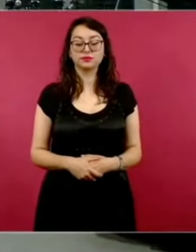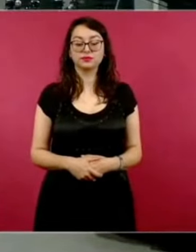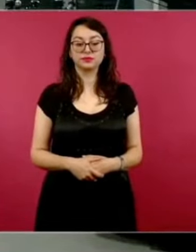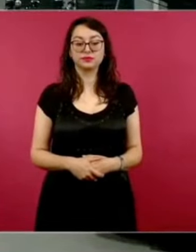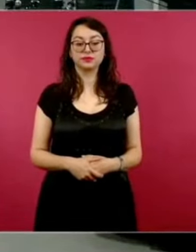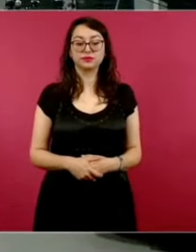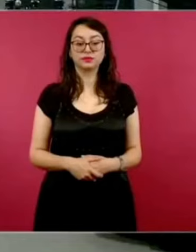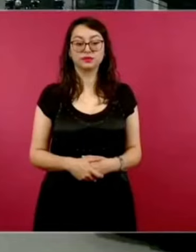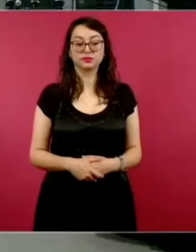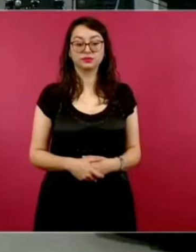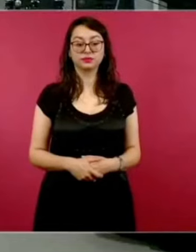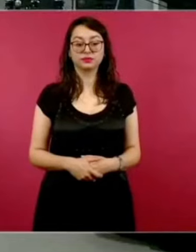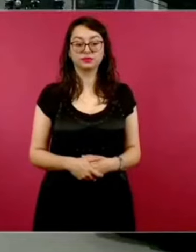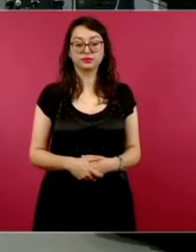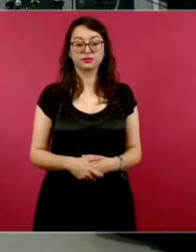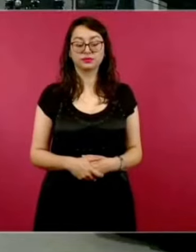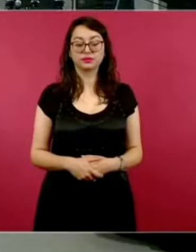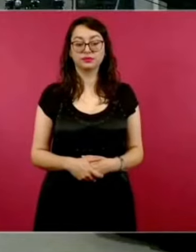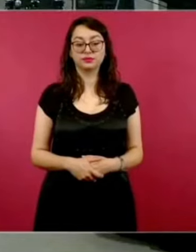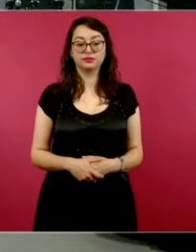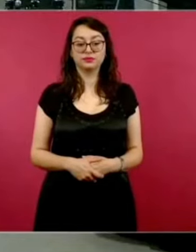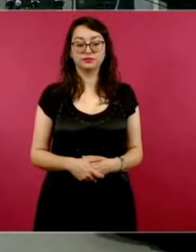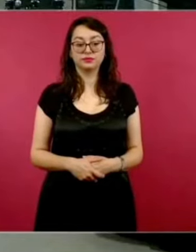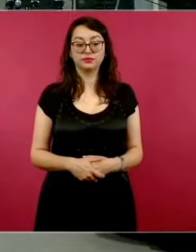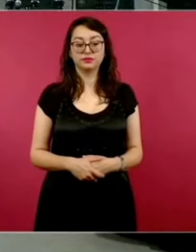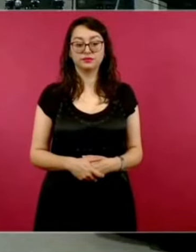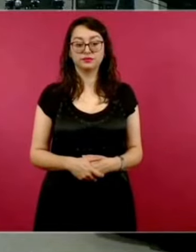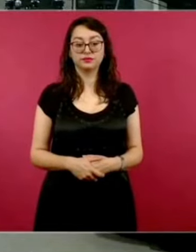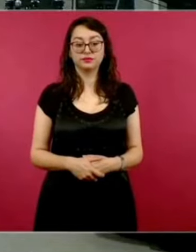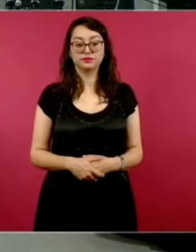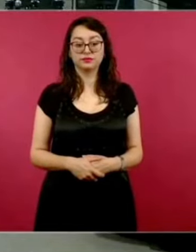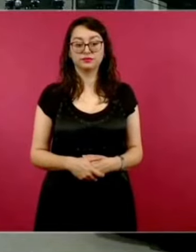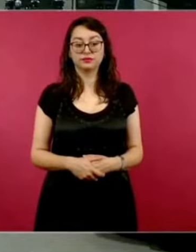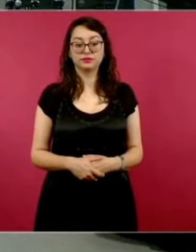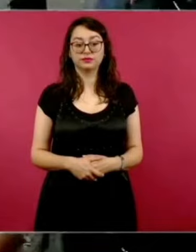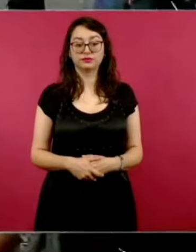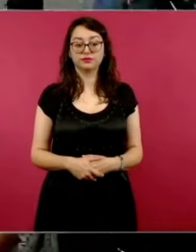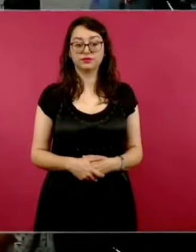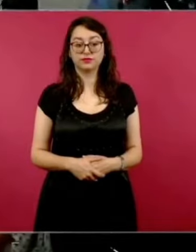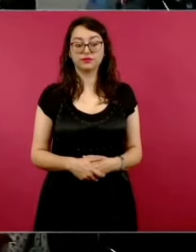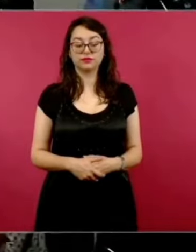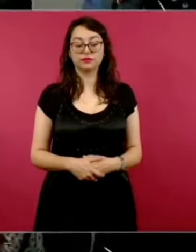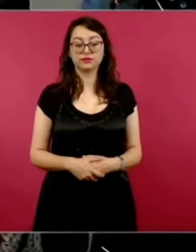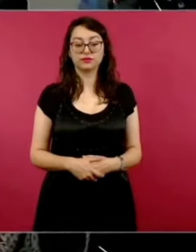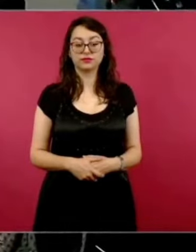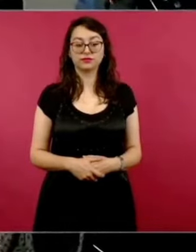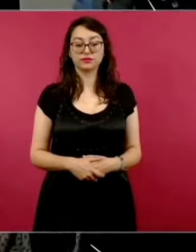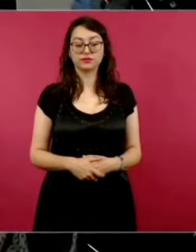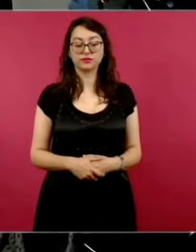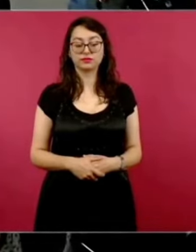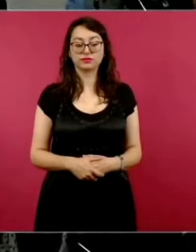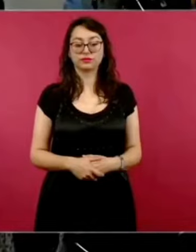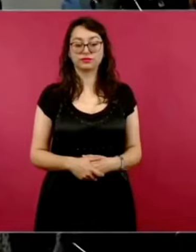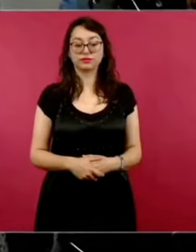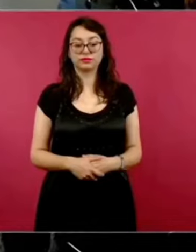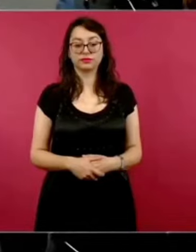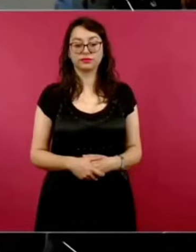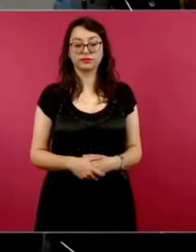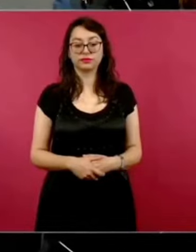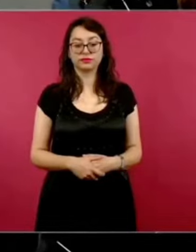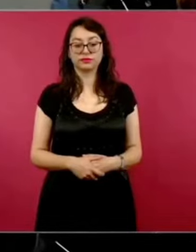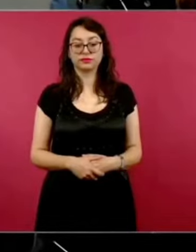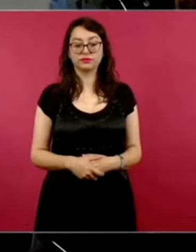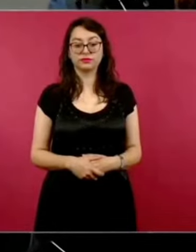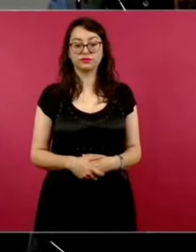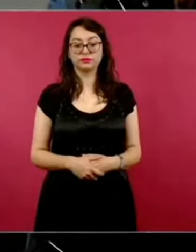Villavicencio en la plataforma de X, pues ella refiere que justo el expresidente Glass